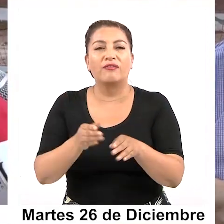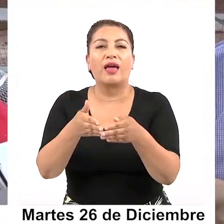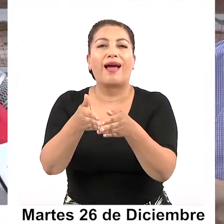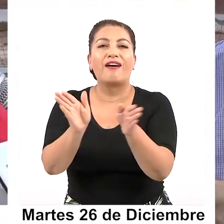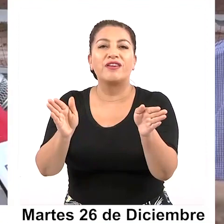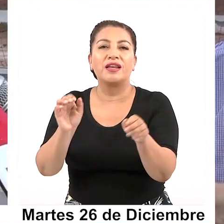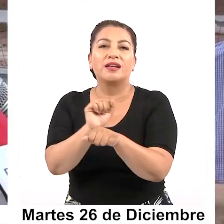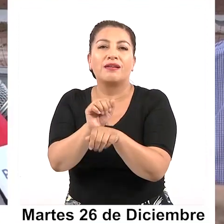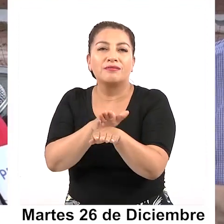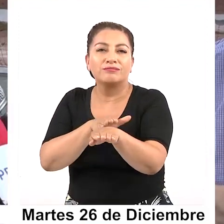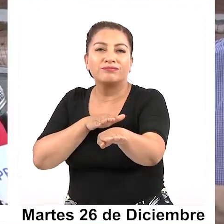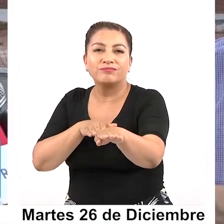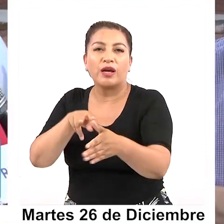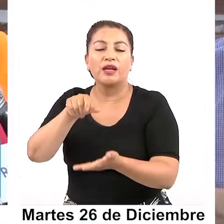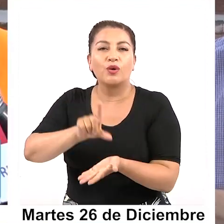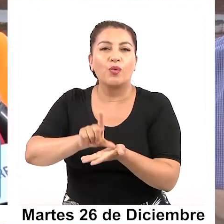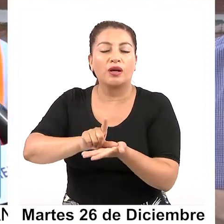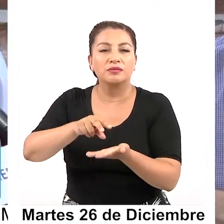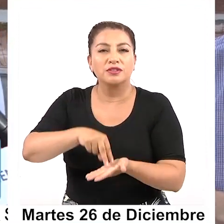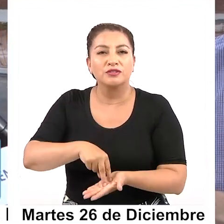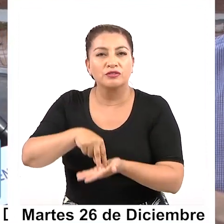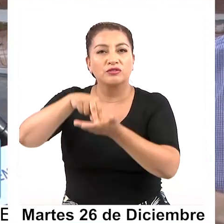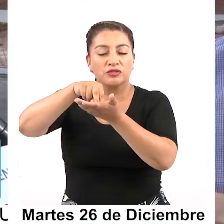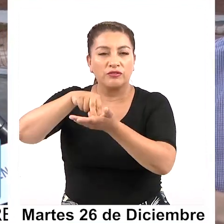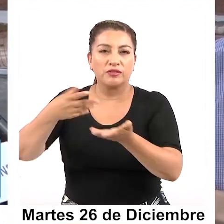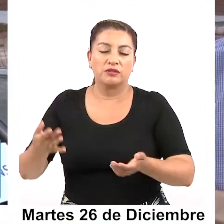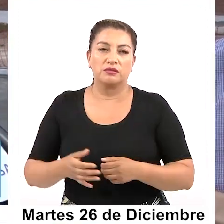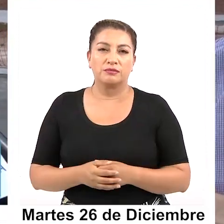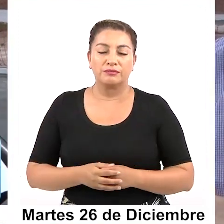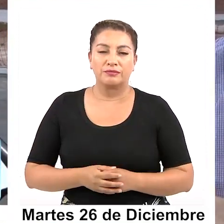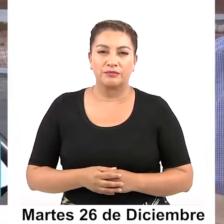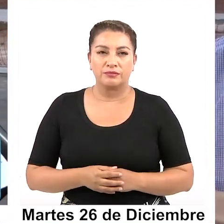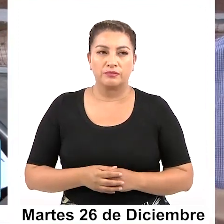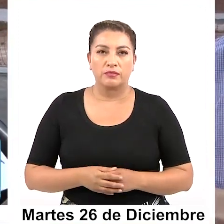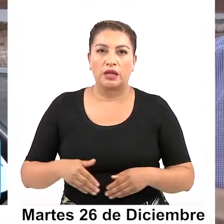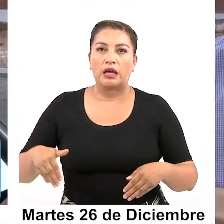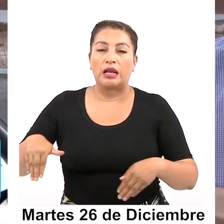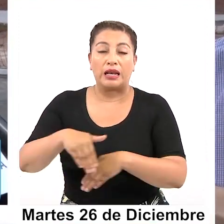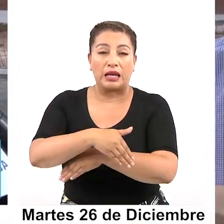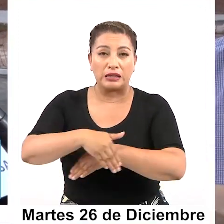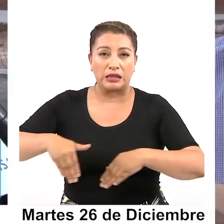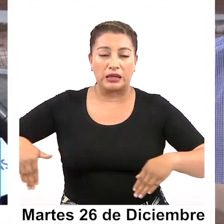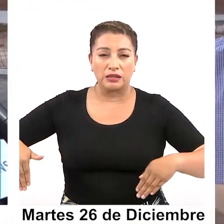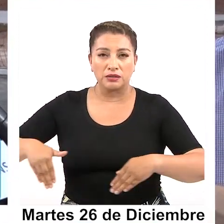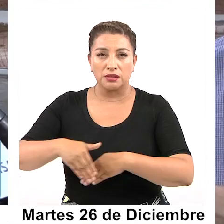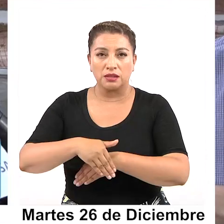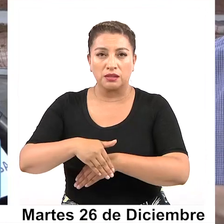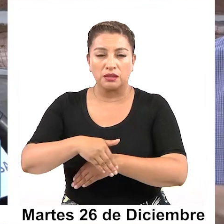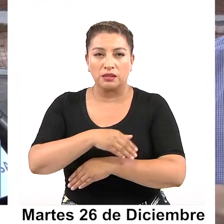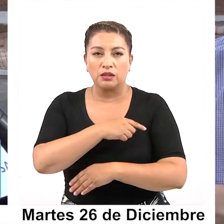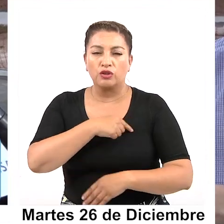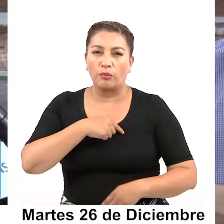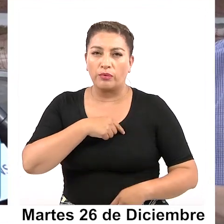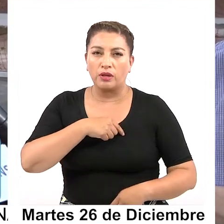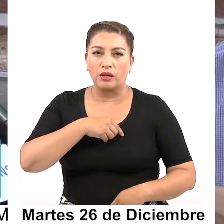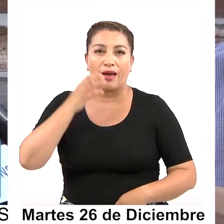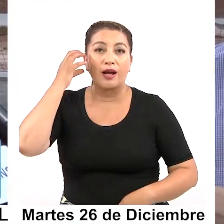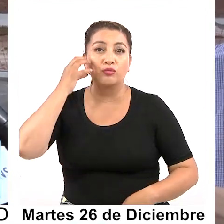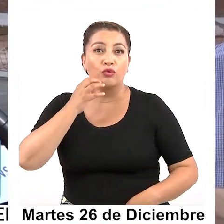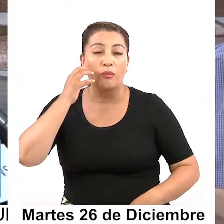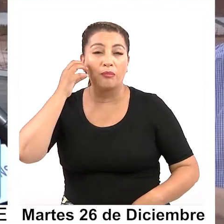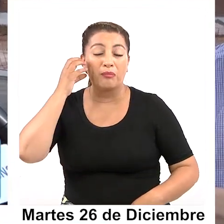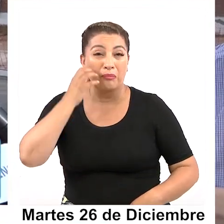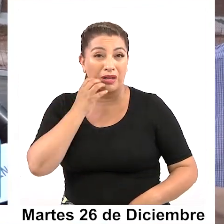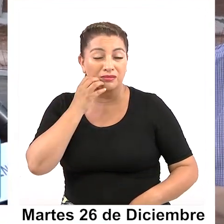completamente aquí en el sector Sofri. Hemos tenido la calle, en este caso la avenida Arturo Prat,